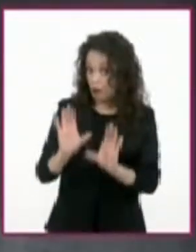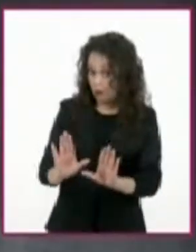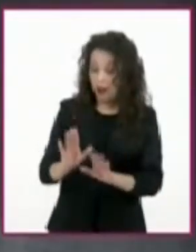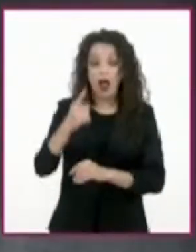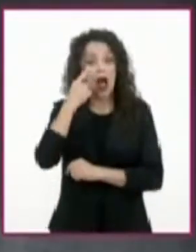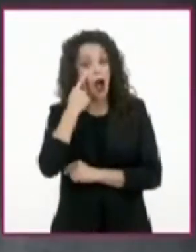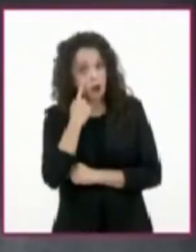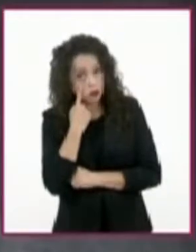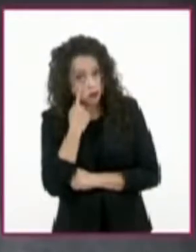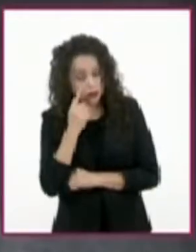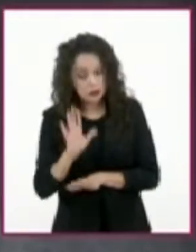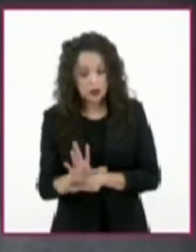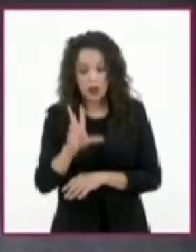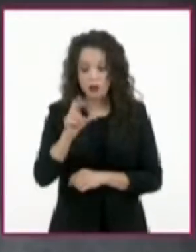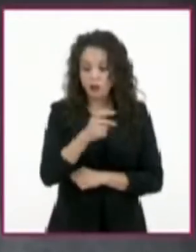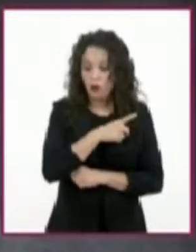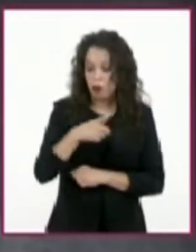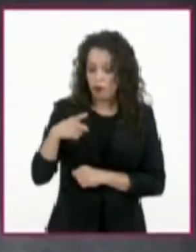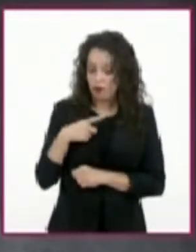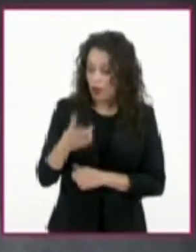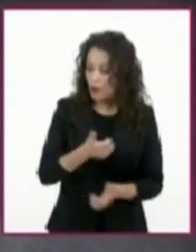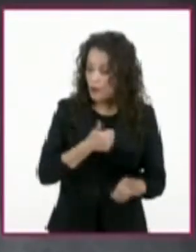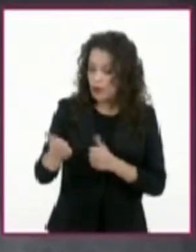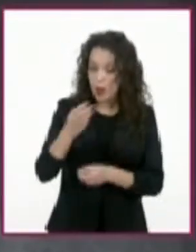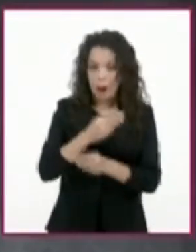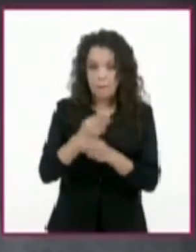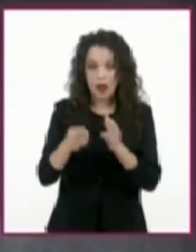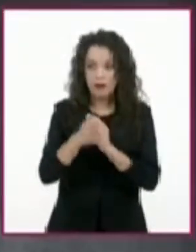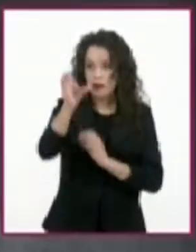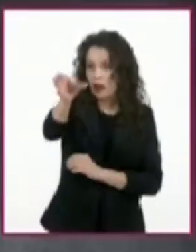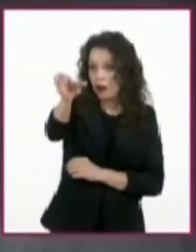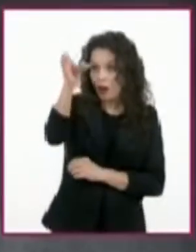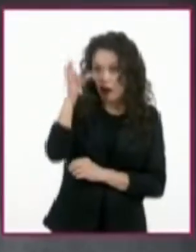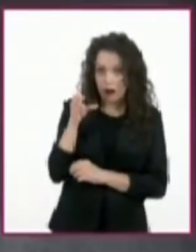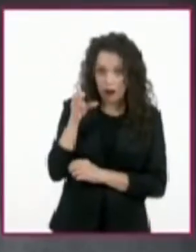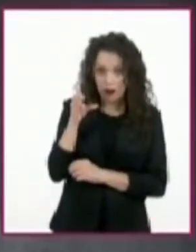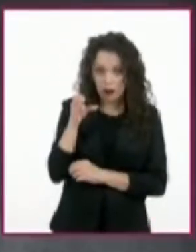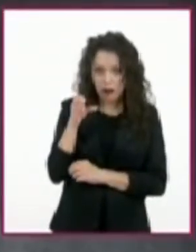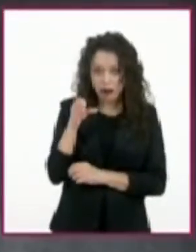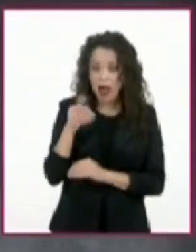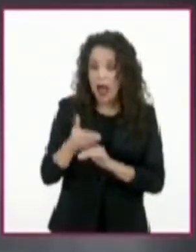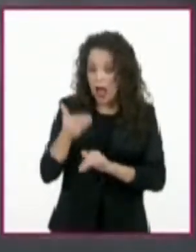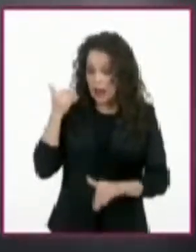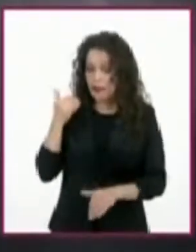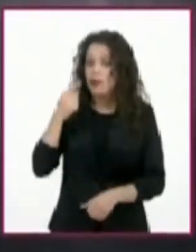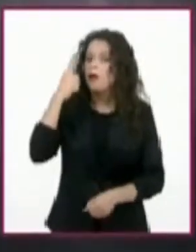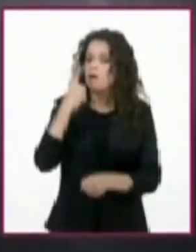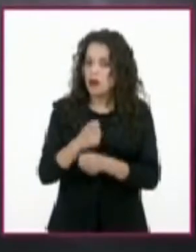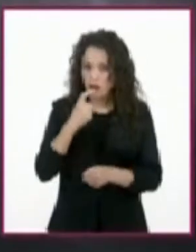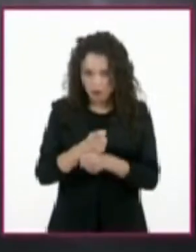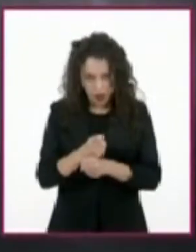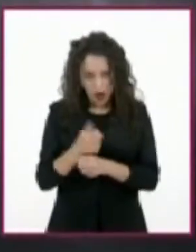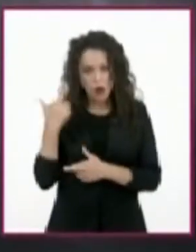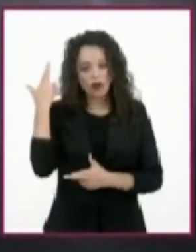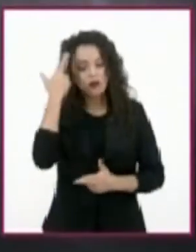asegurémonos de no llevarnos el material de la estantería sin haberlo explorado brevemente. Para ello usamos las técnicas de